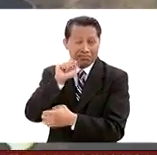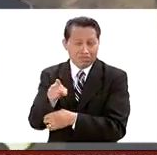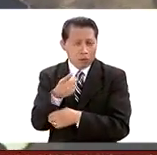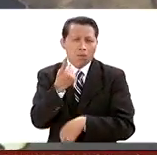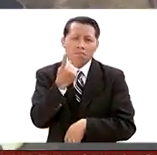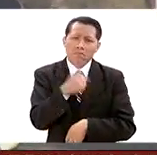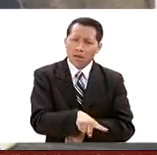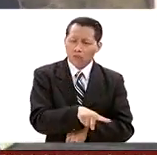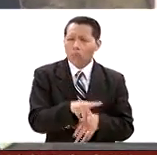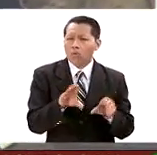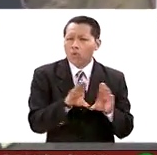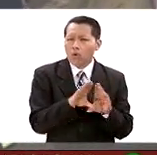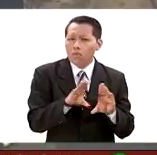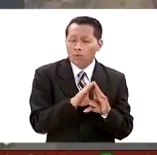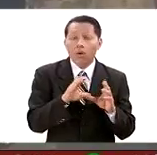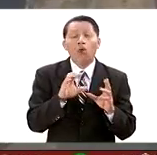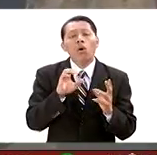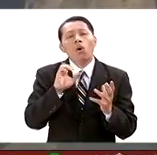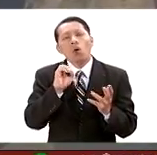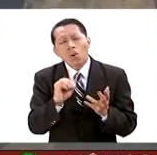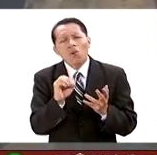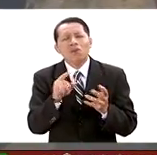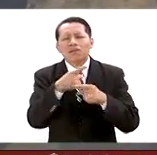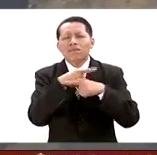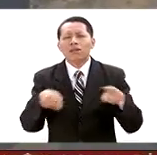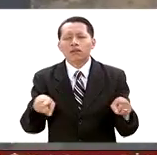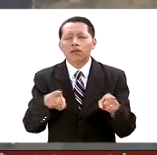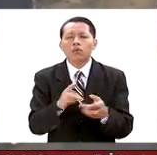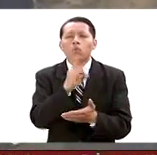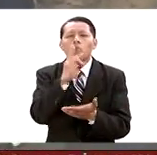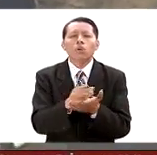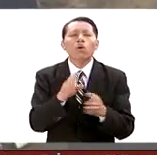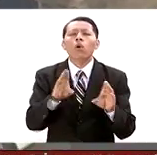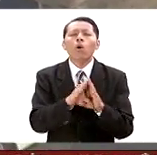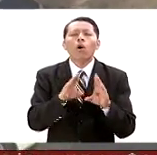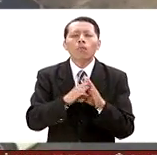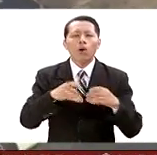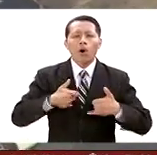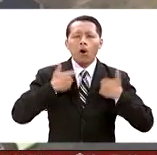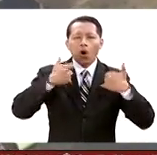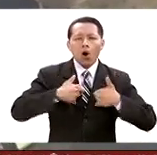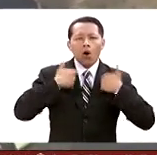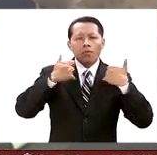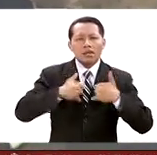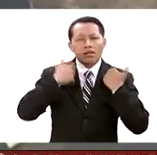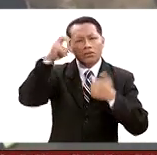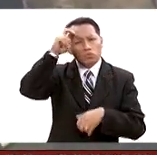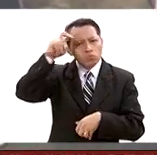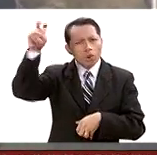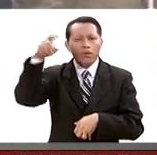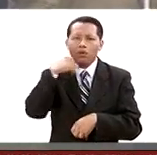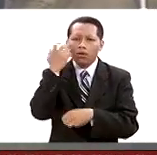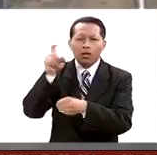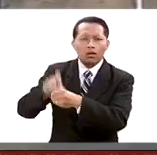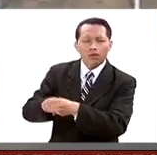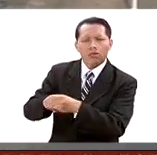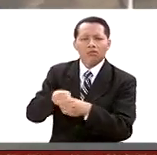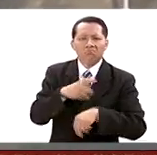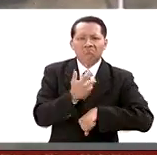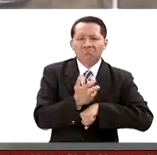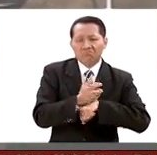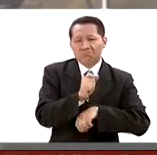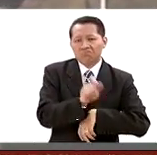de este grupo o si por el contrario se trata simplemente de una inspiración, se trata de uno de estos jóvenes estadounidenses